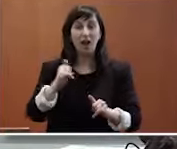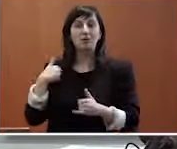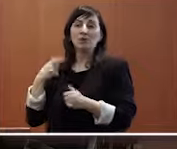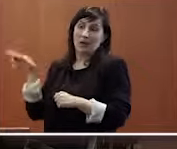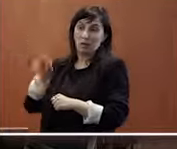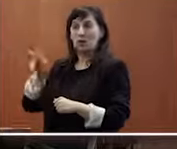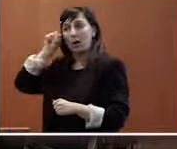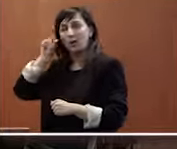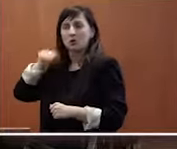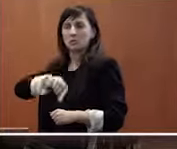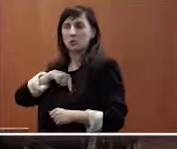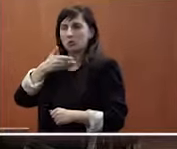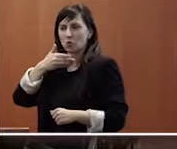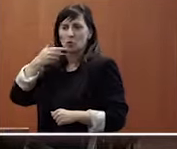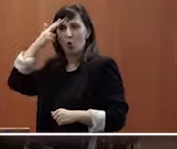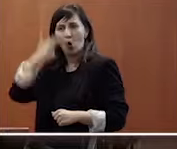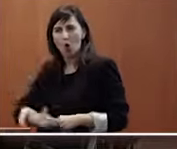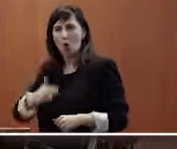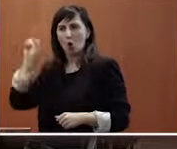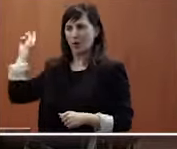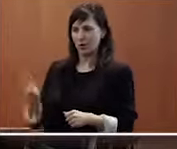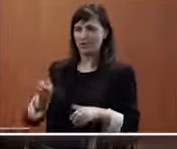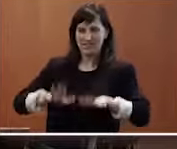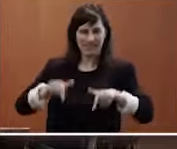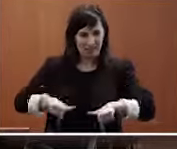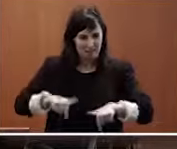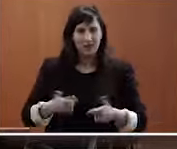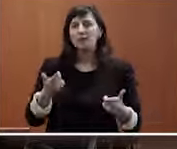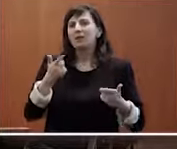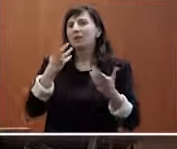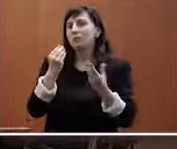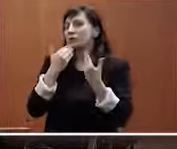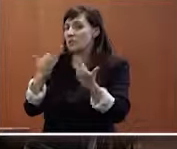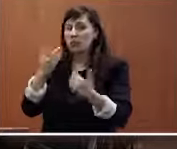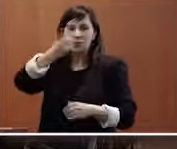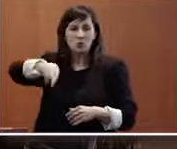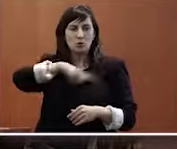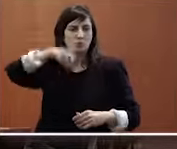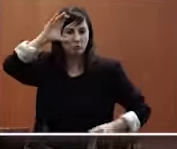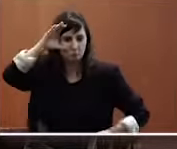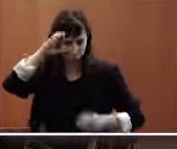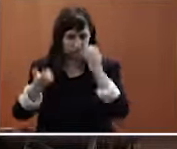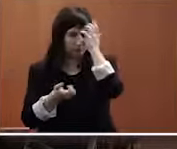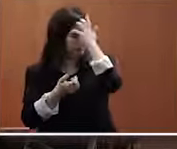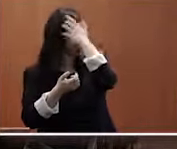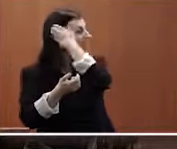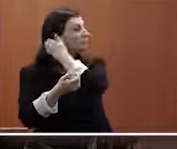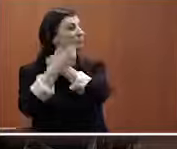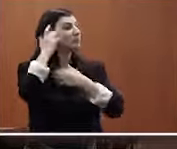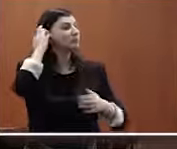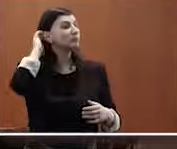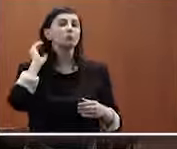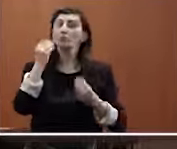nosa un honor que estés aquí moitas gracias e somos todo iros pois moitas gracias